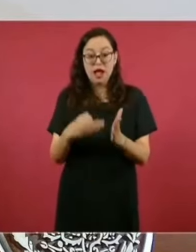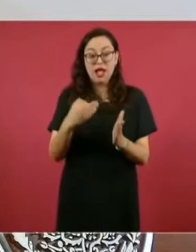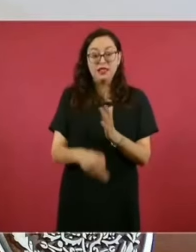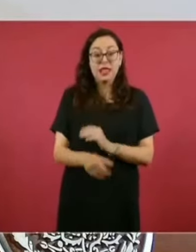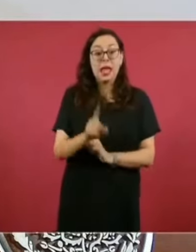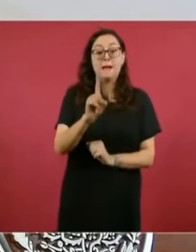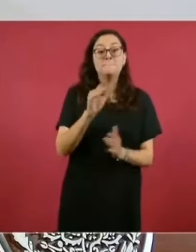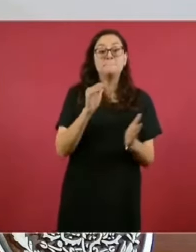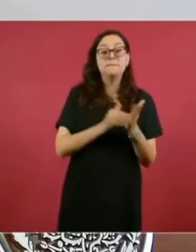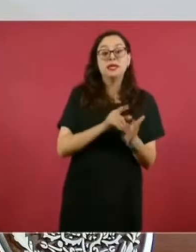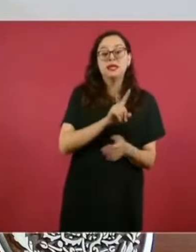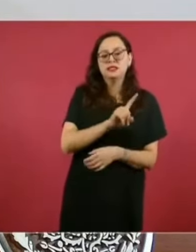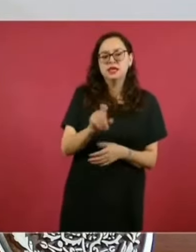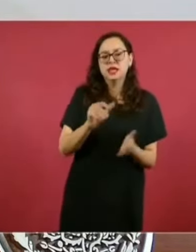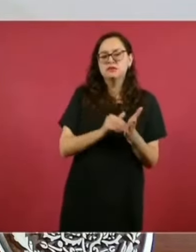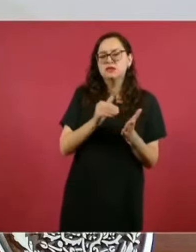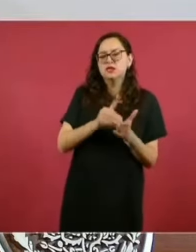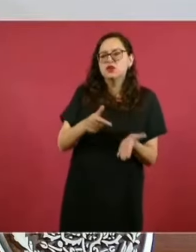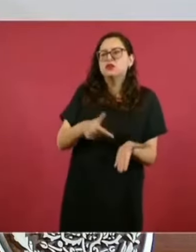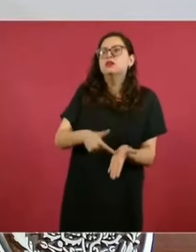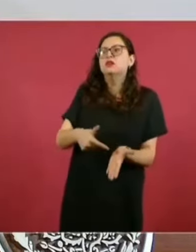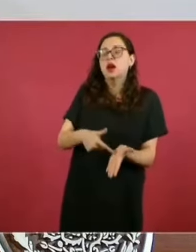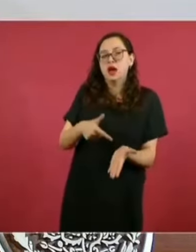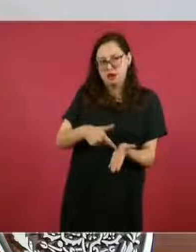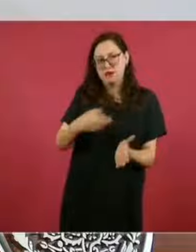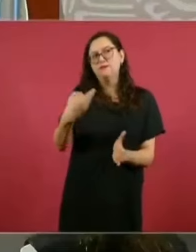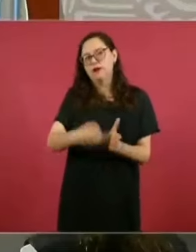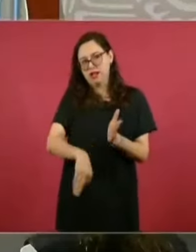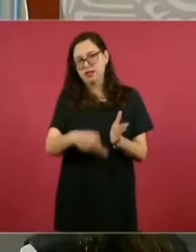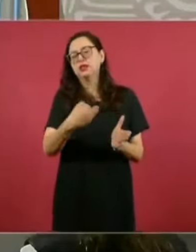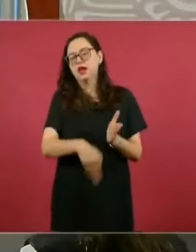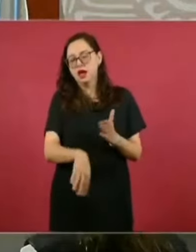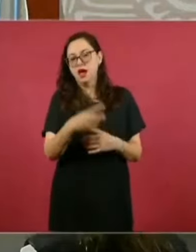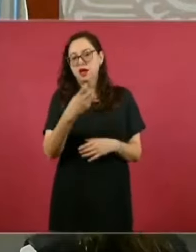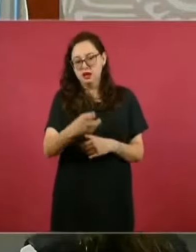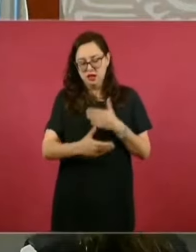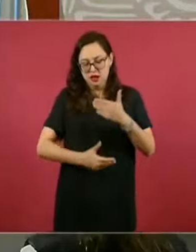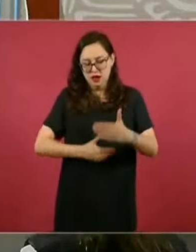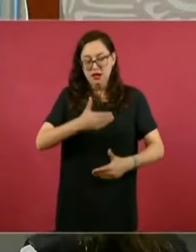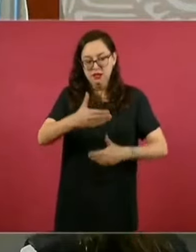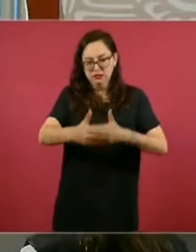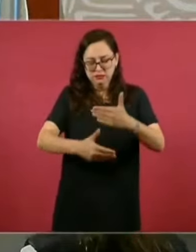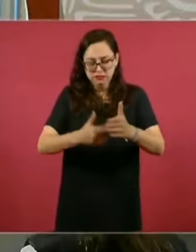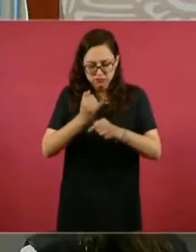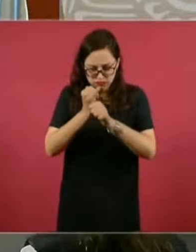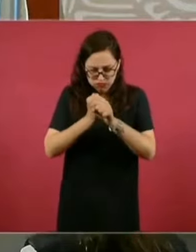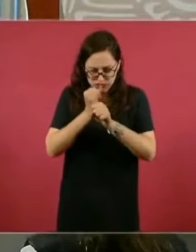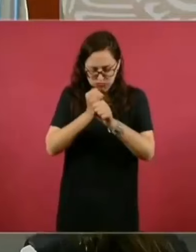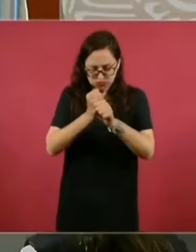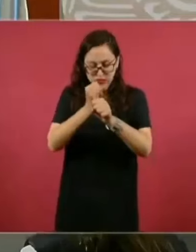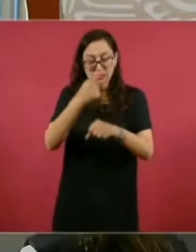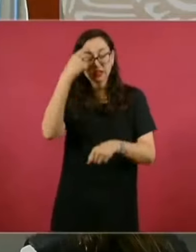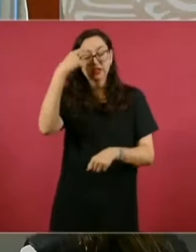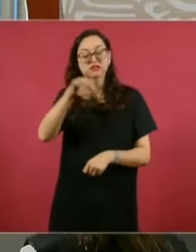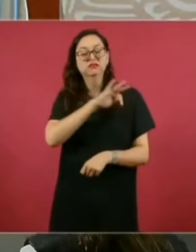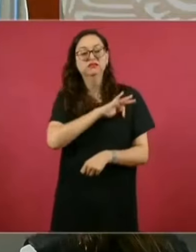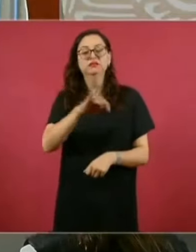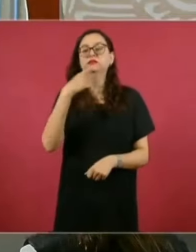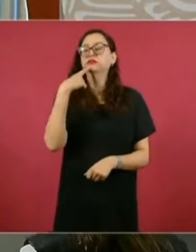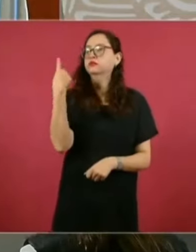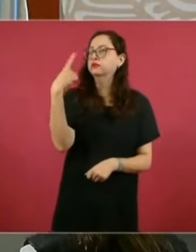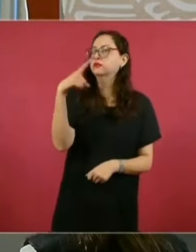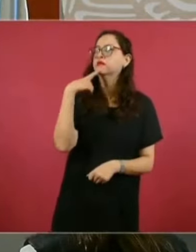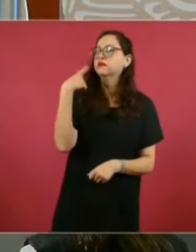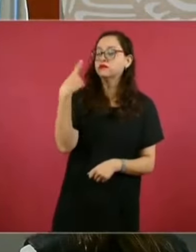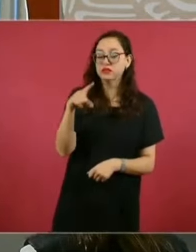que están en proceso, se formulen las denuncias correspondientes ante la Fiscalía y el Tribunal. No